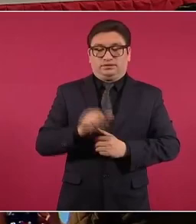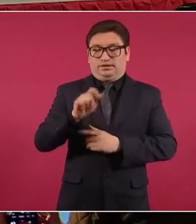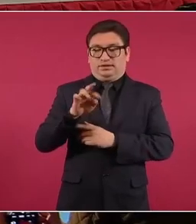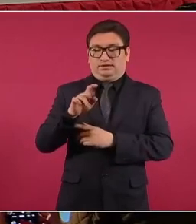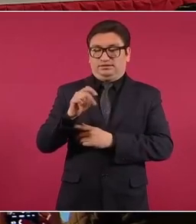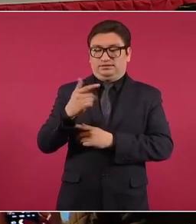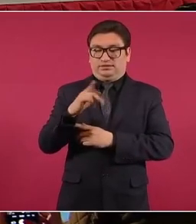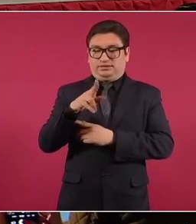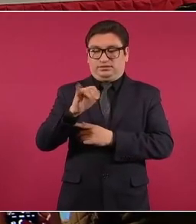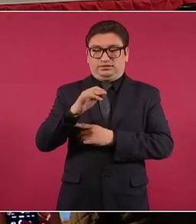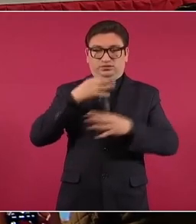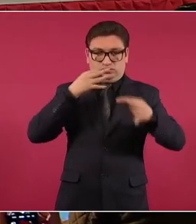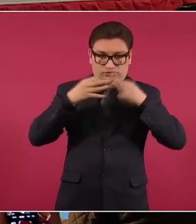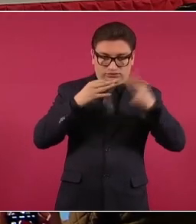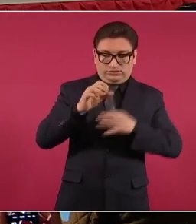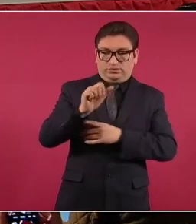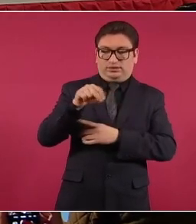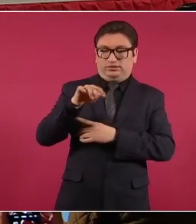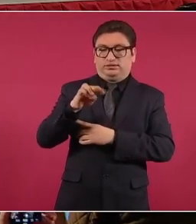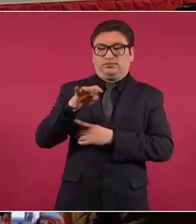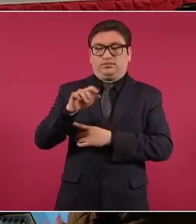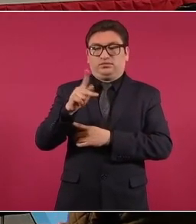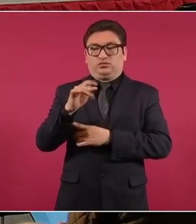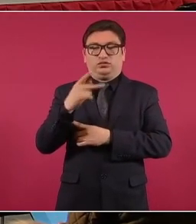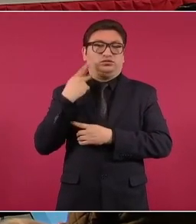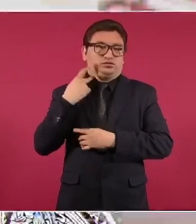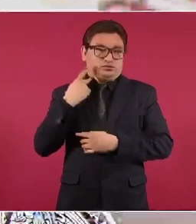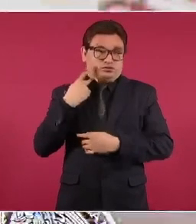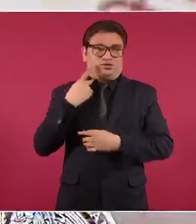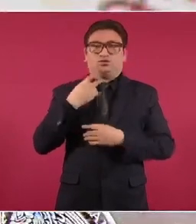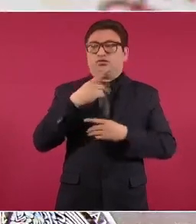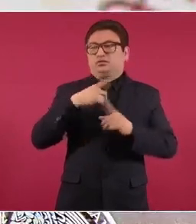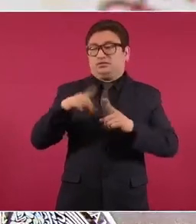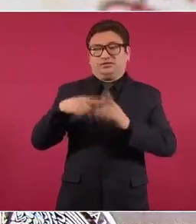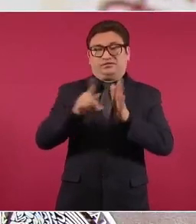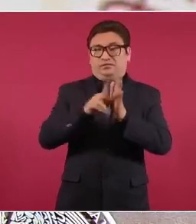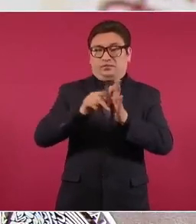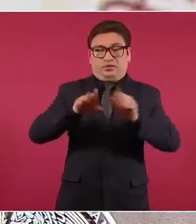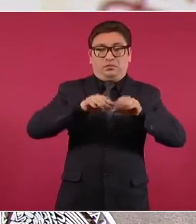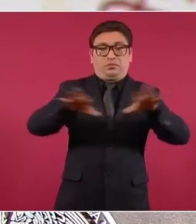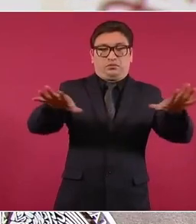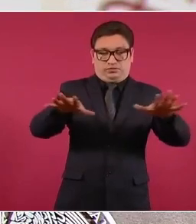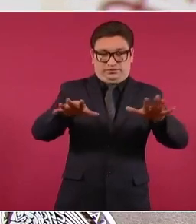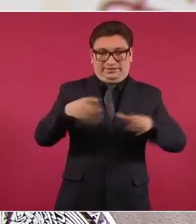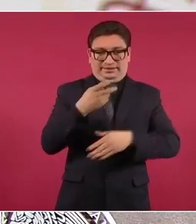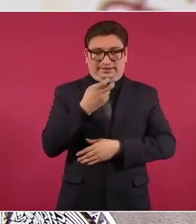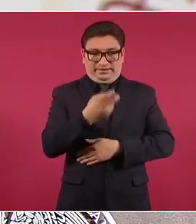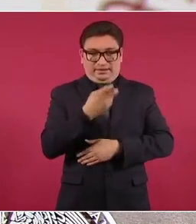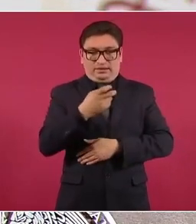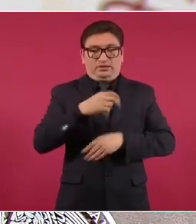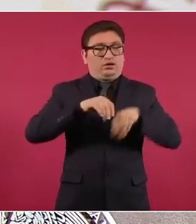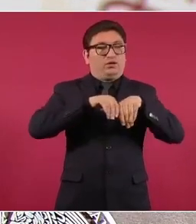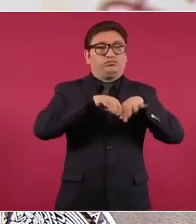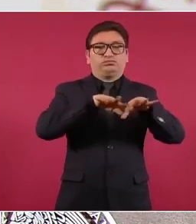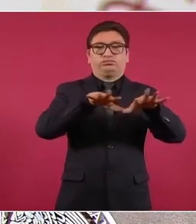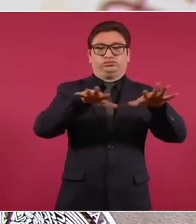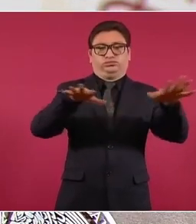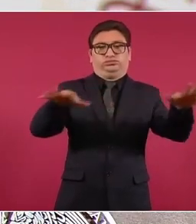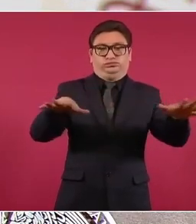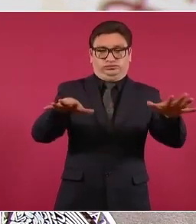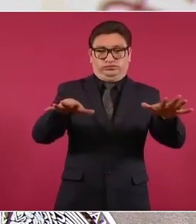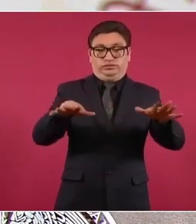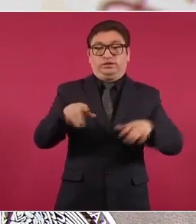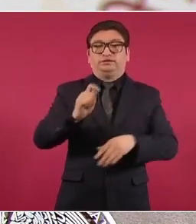Noticias, Animal Político y después muchos medios más publicaron el reporte y difundieron la versión